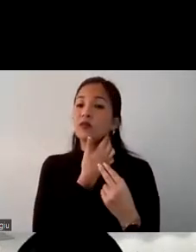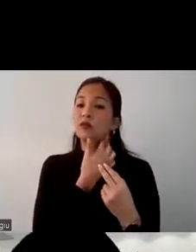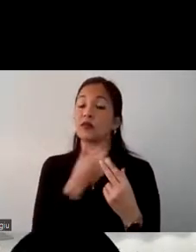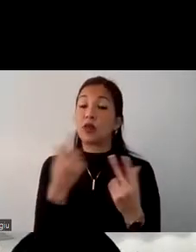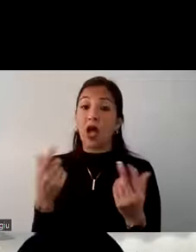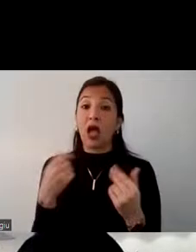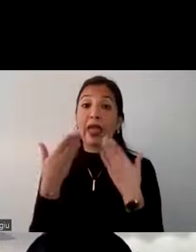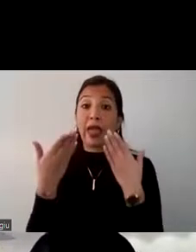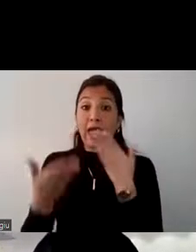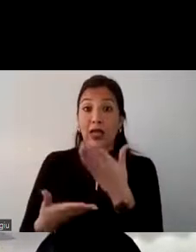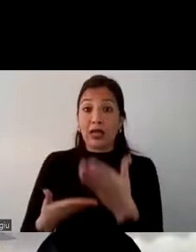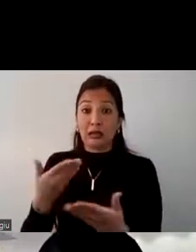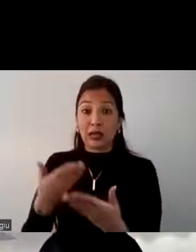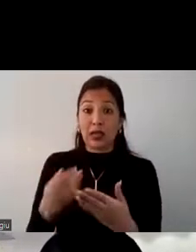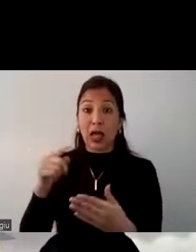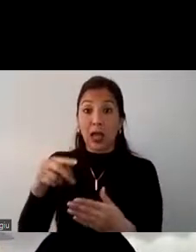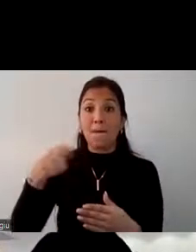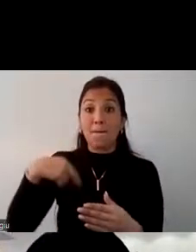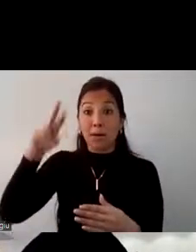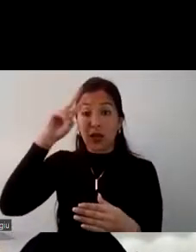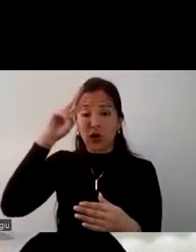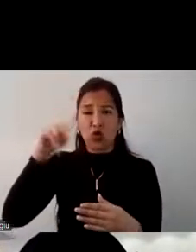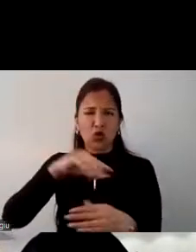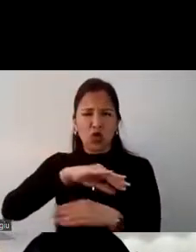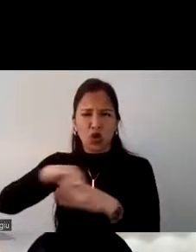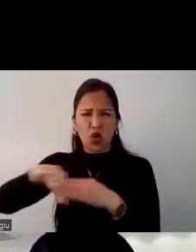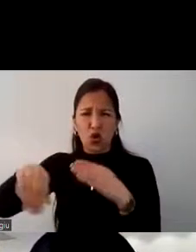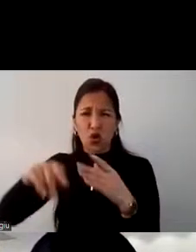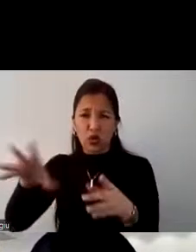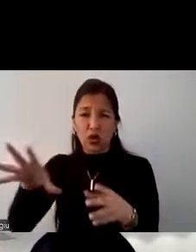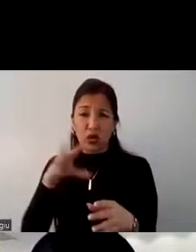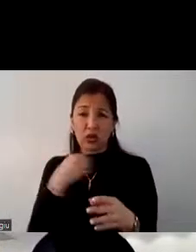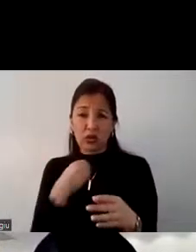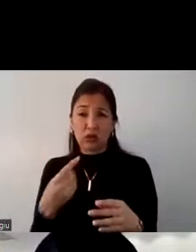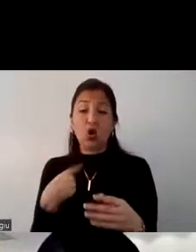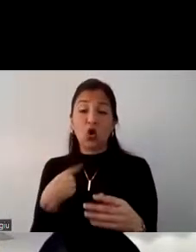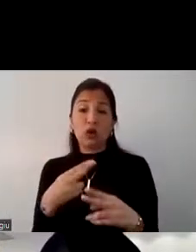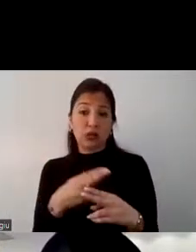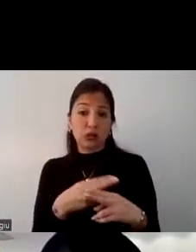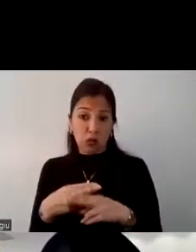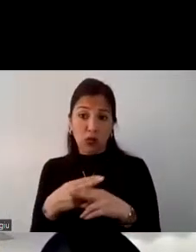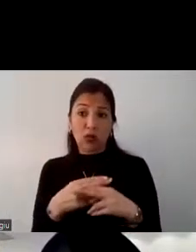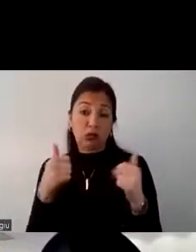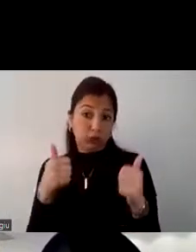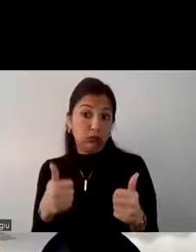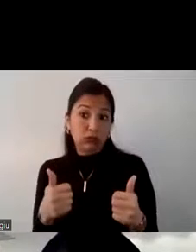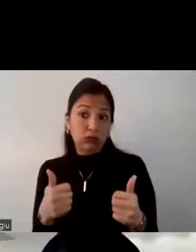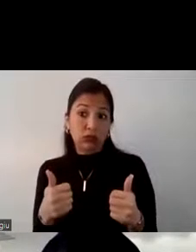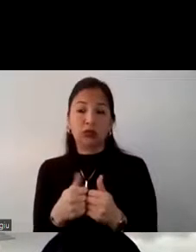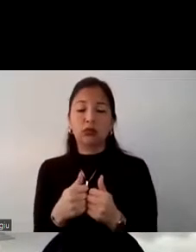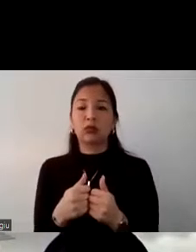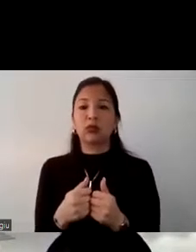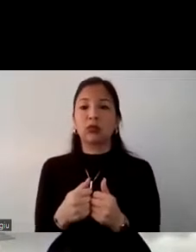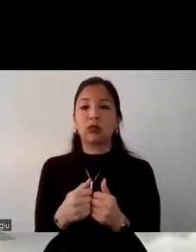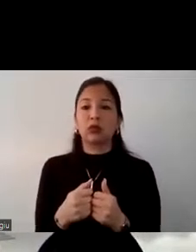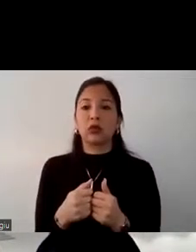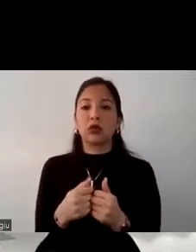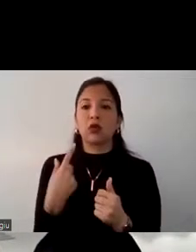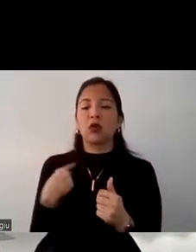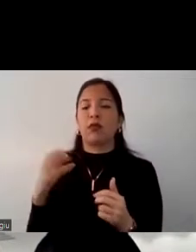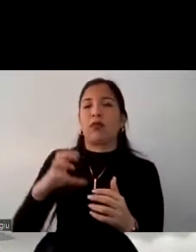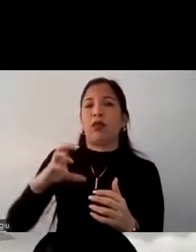Perú tiene todo lo que ellos necesitan también que somos un lugar seguro pero no podemos estar cayendo en la exageración y